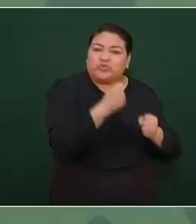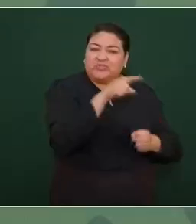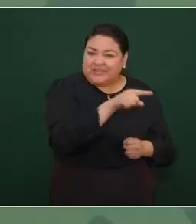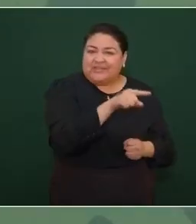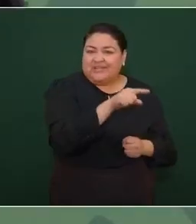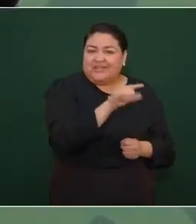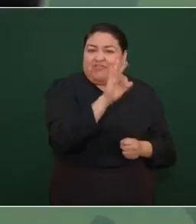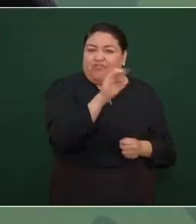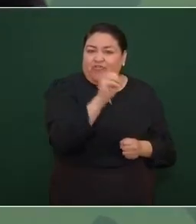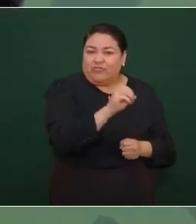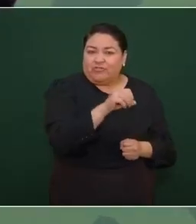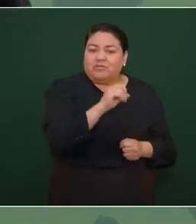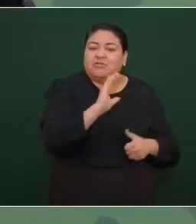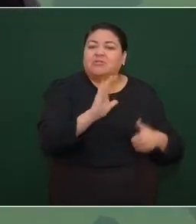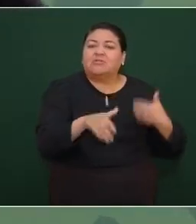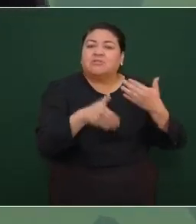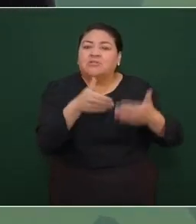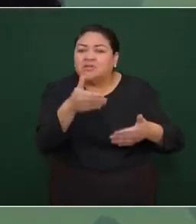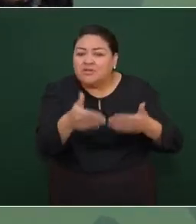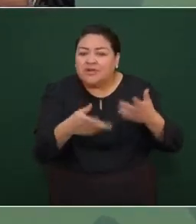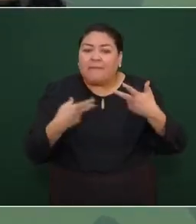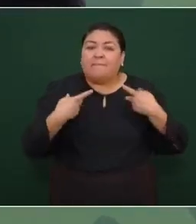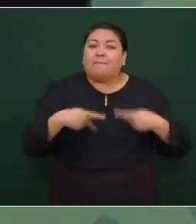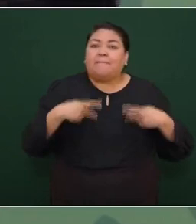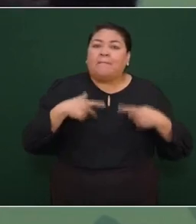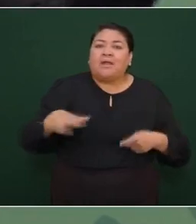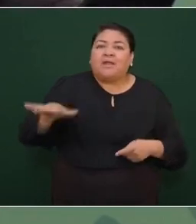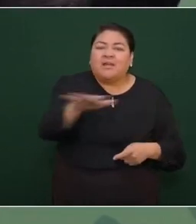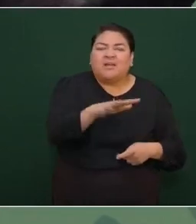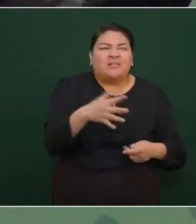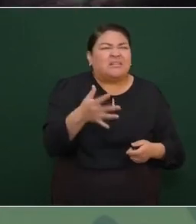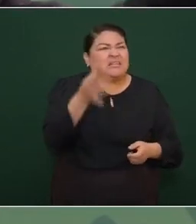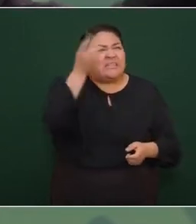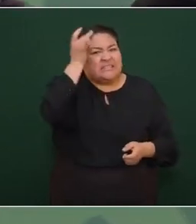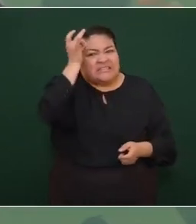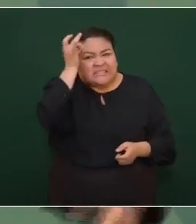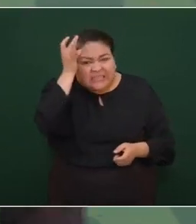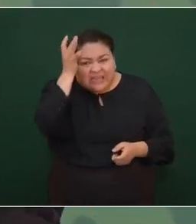pero la gente cansada ¿no?